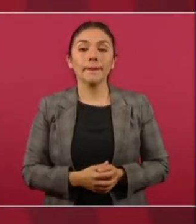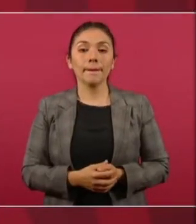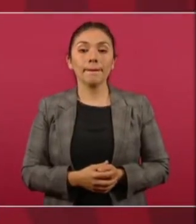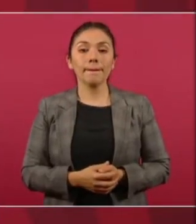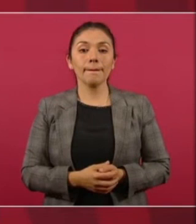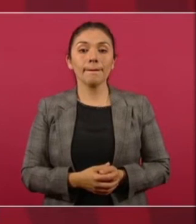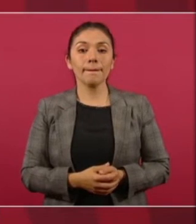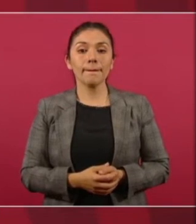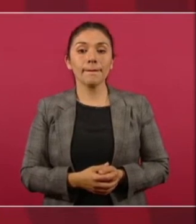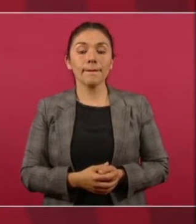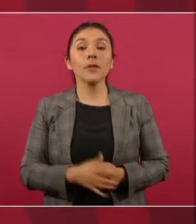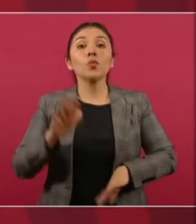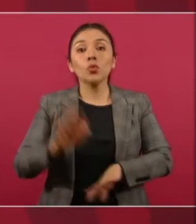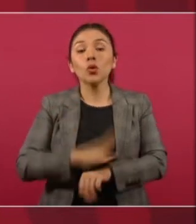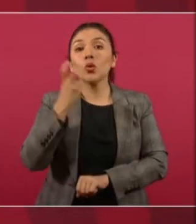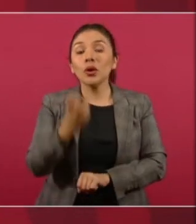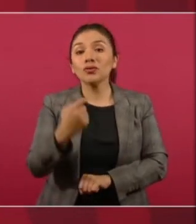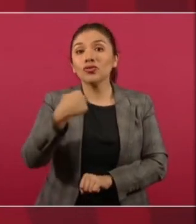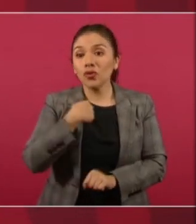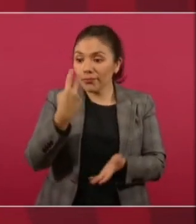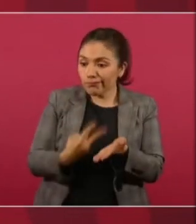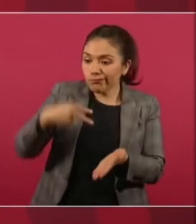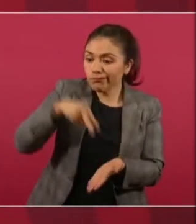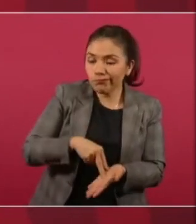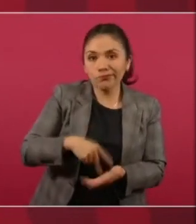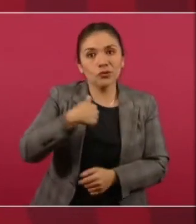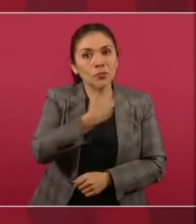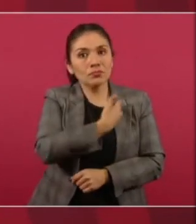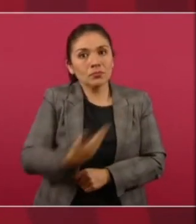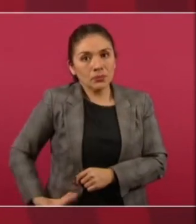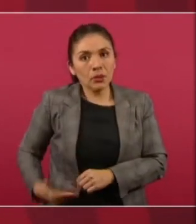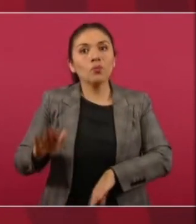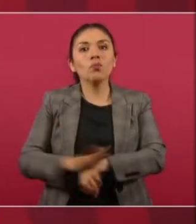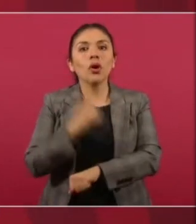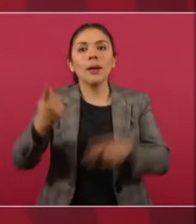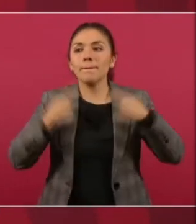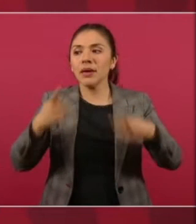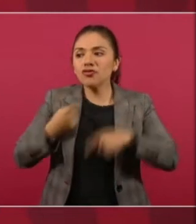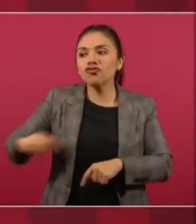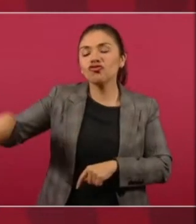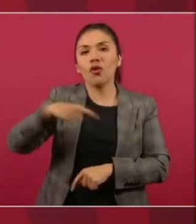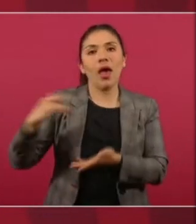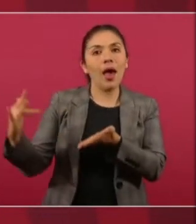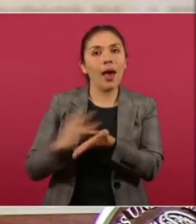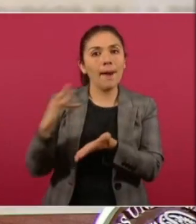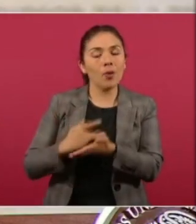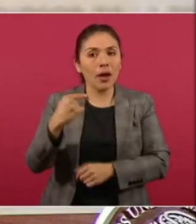Para eso estoy aquí. Llegué por el apoyo del pueblo. Para